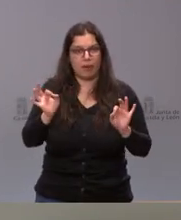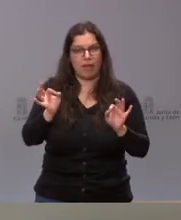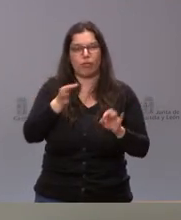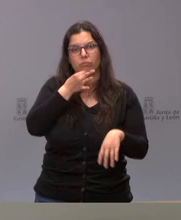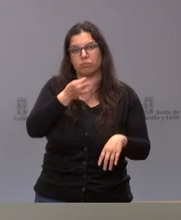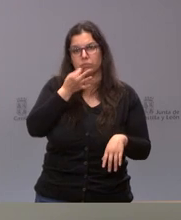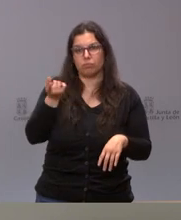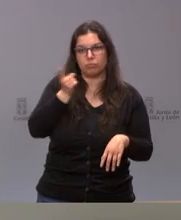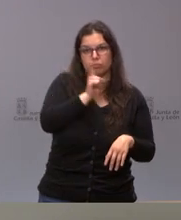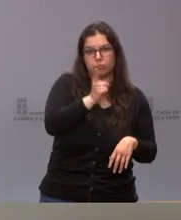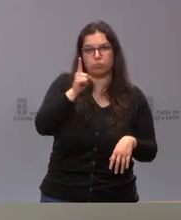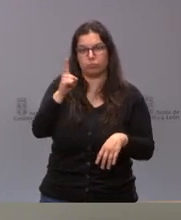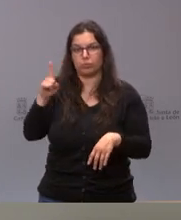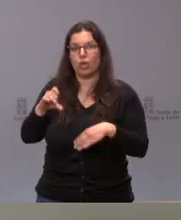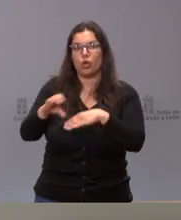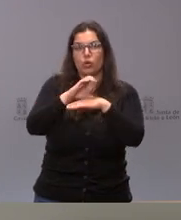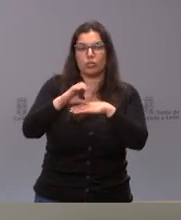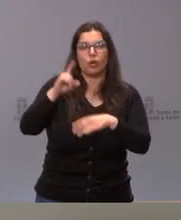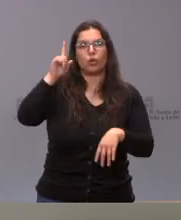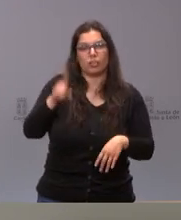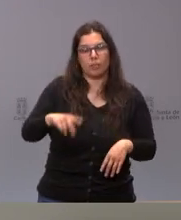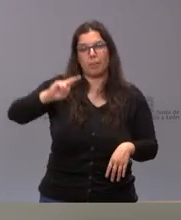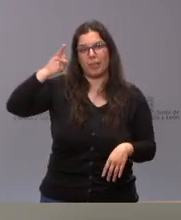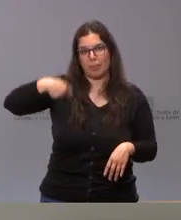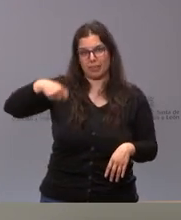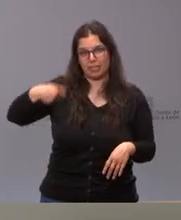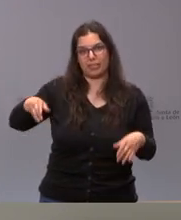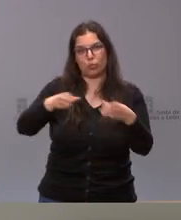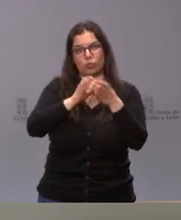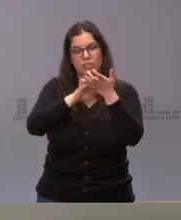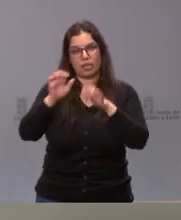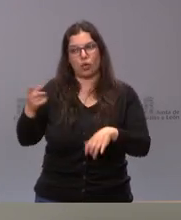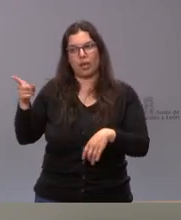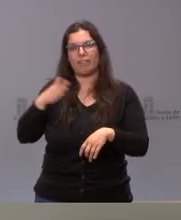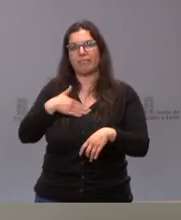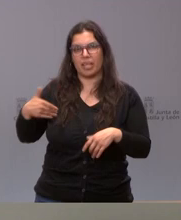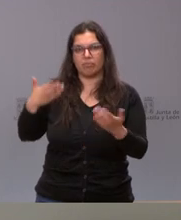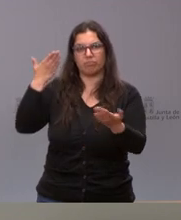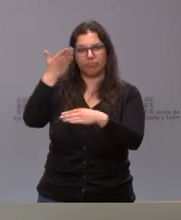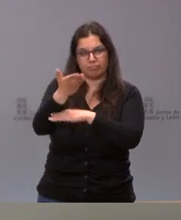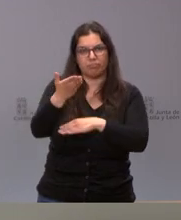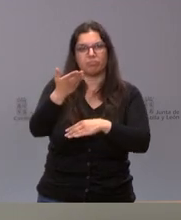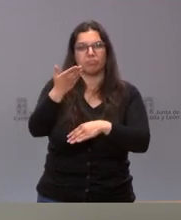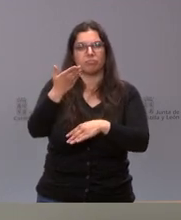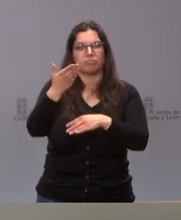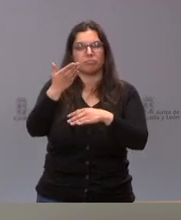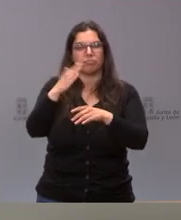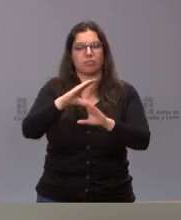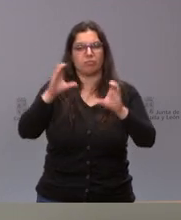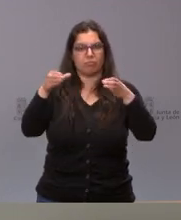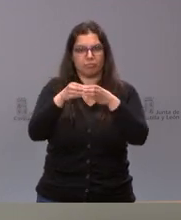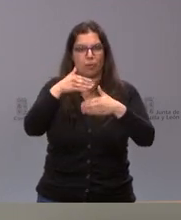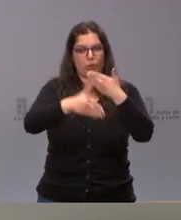Cuando hablo de consejeros, incluyo también la petición que solicitó el vicepresidente de la Junta de Castilla y León de comparecer a la petición propia dentro de este